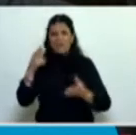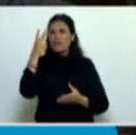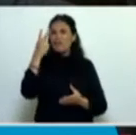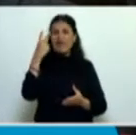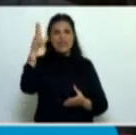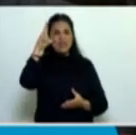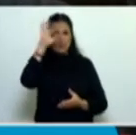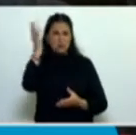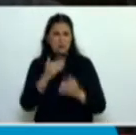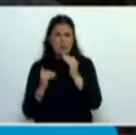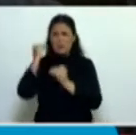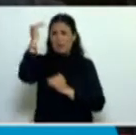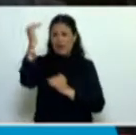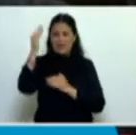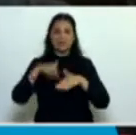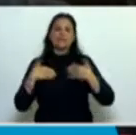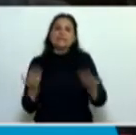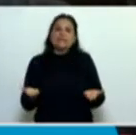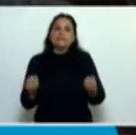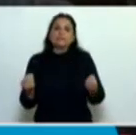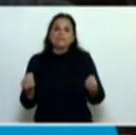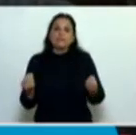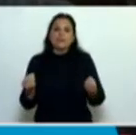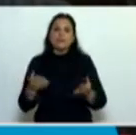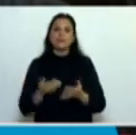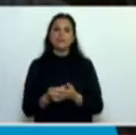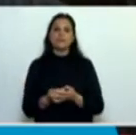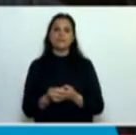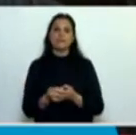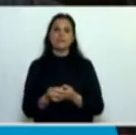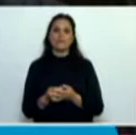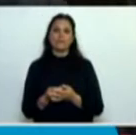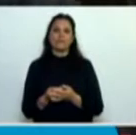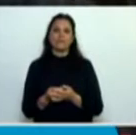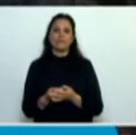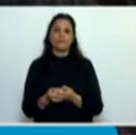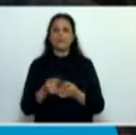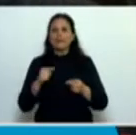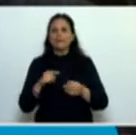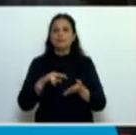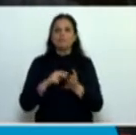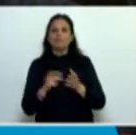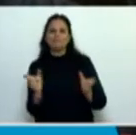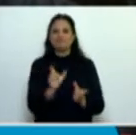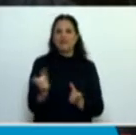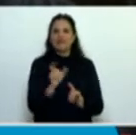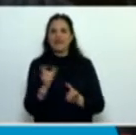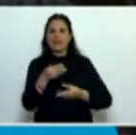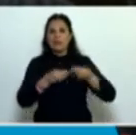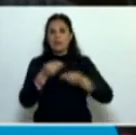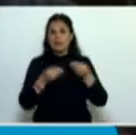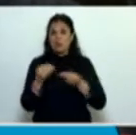28%. Por tanto, estas inconsistencias presupuestarias se